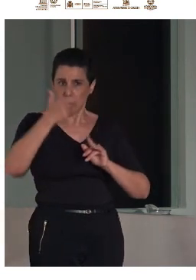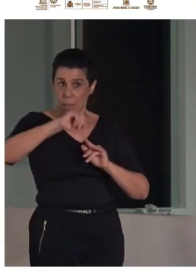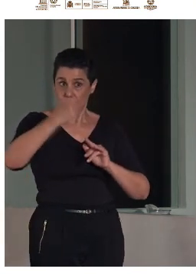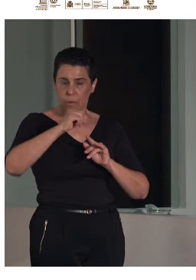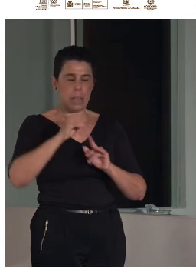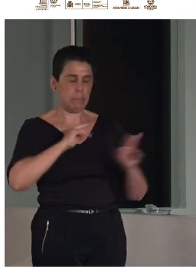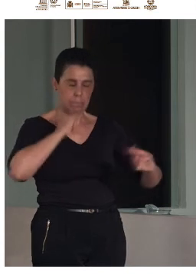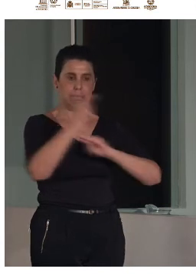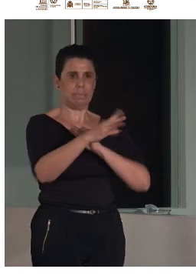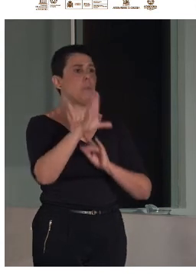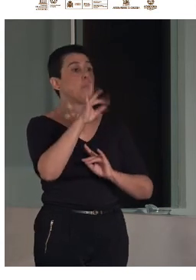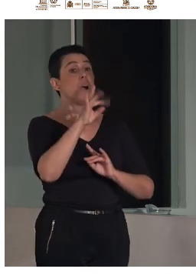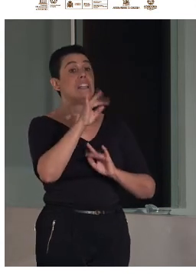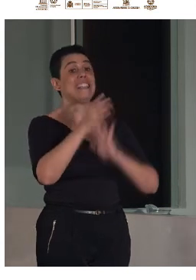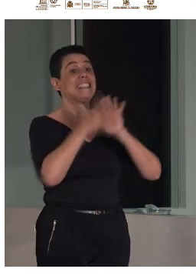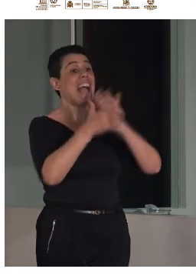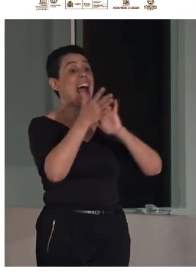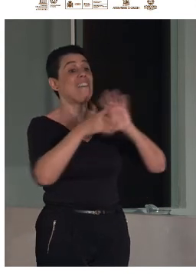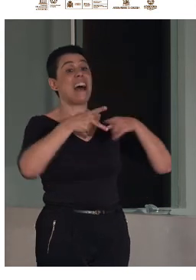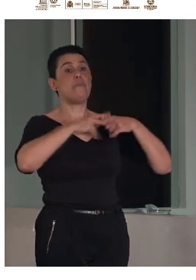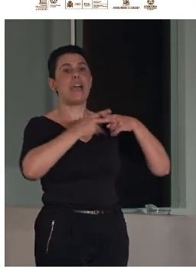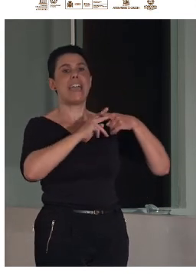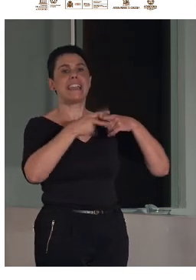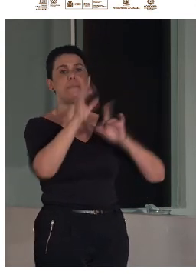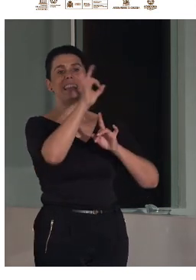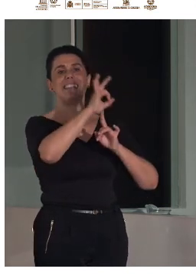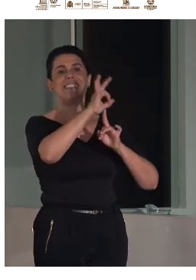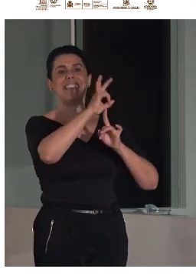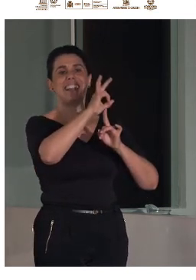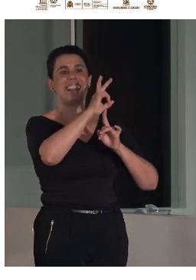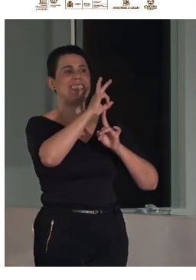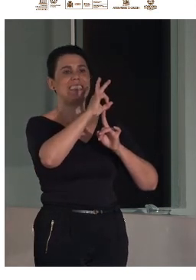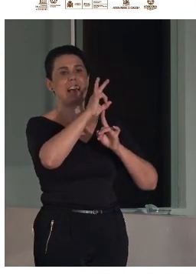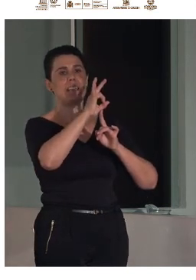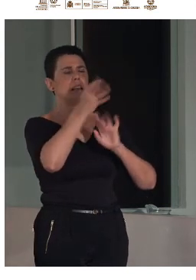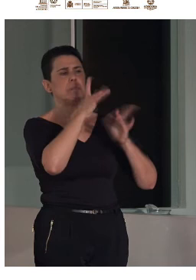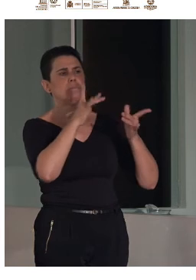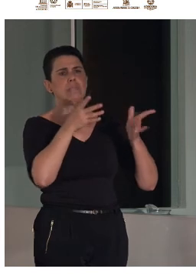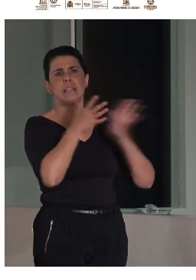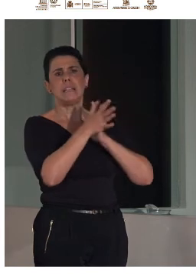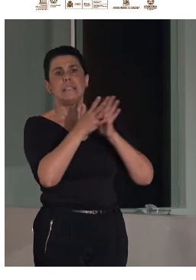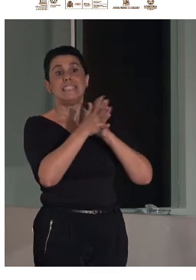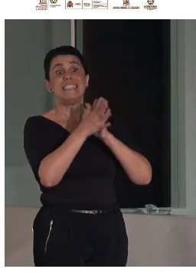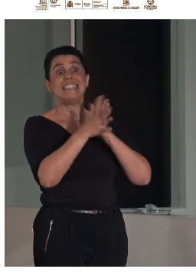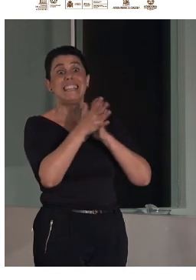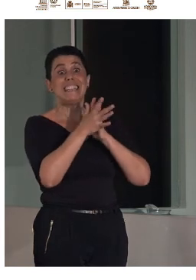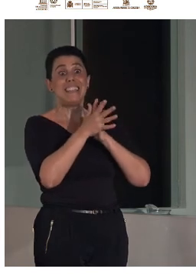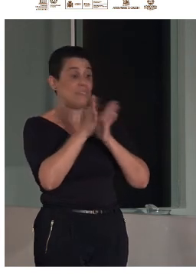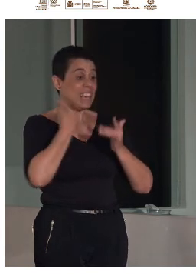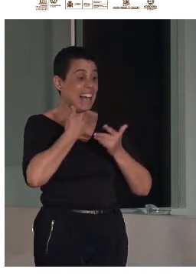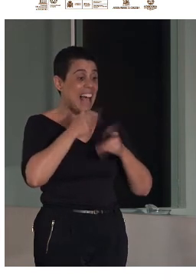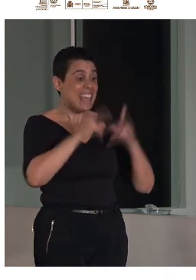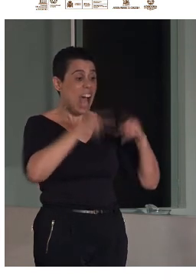de señalización es sobre todo a la hora de plantear acciones en el espacio construido